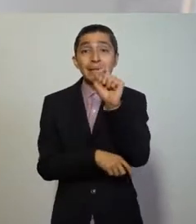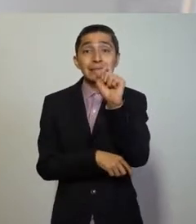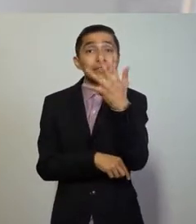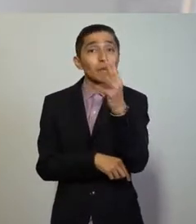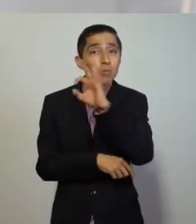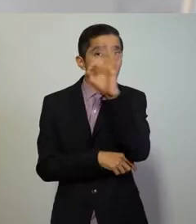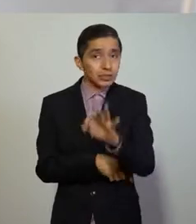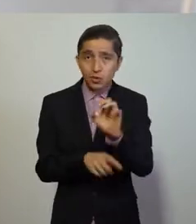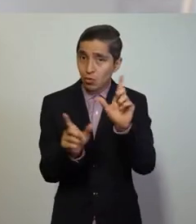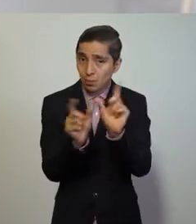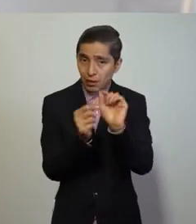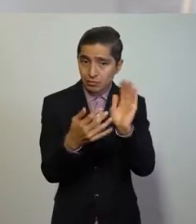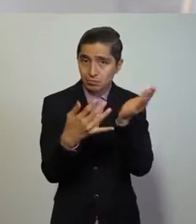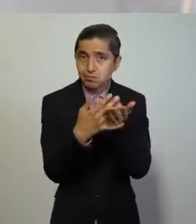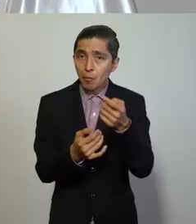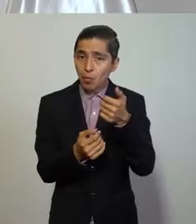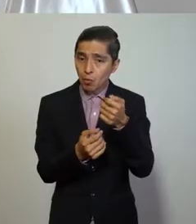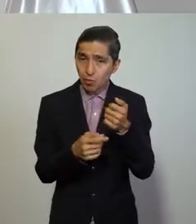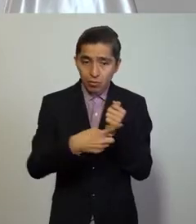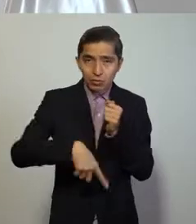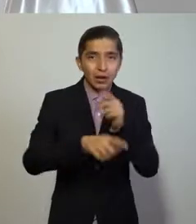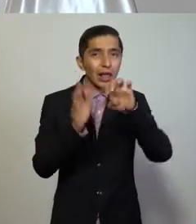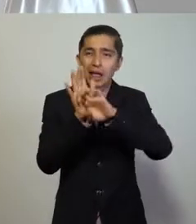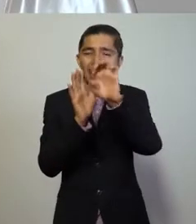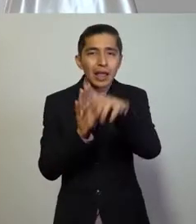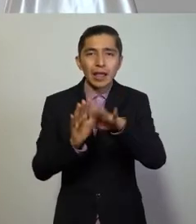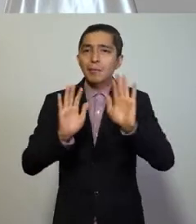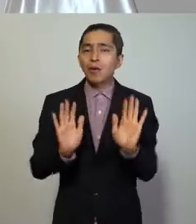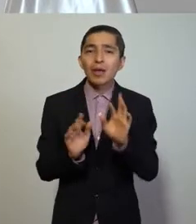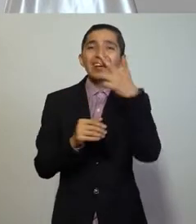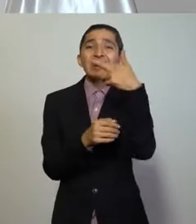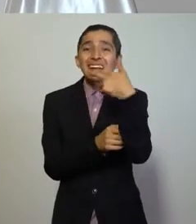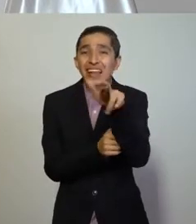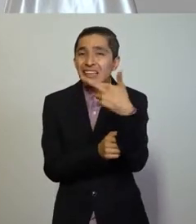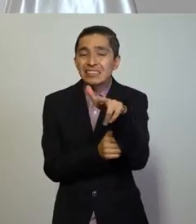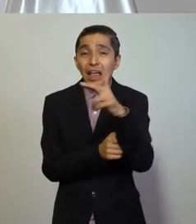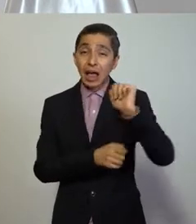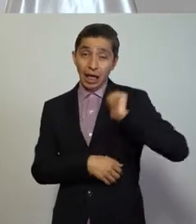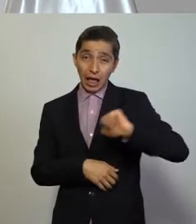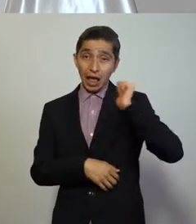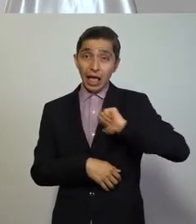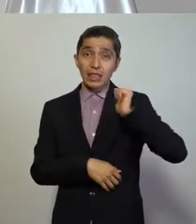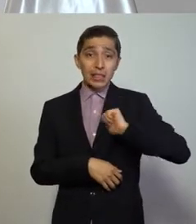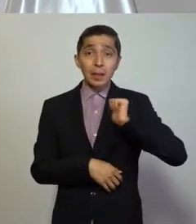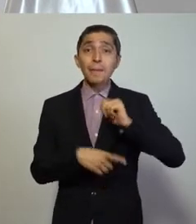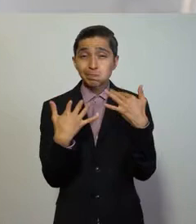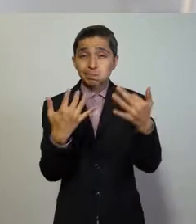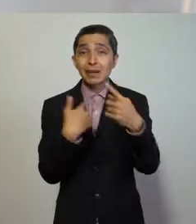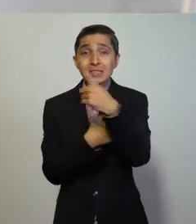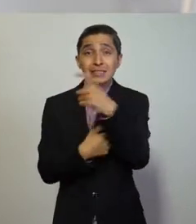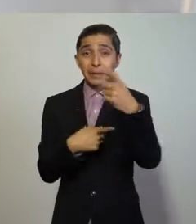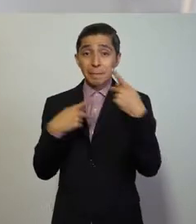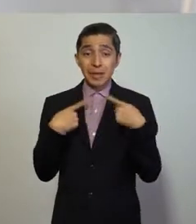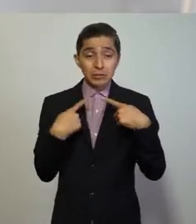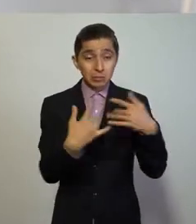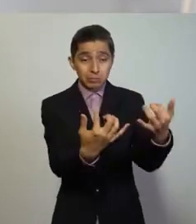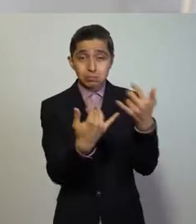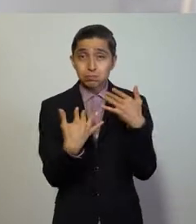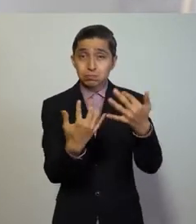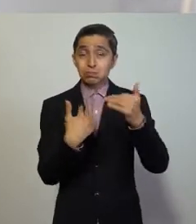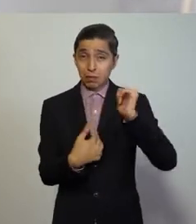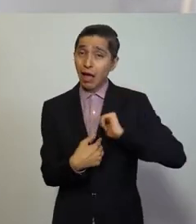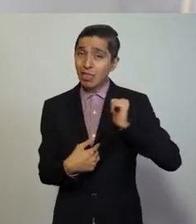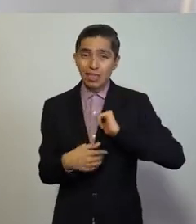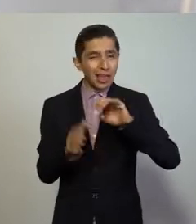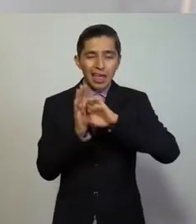% de su capacidad. Por ejemplo, si un restaurante antes recibía 100 personas, 100